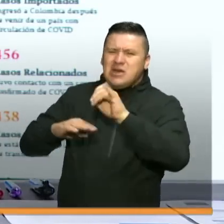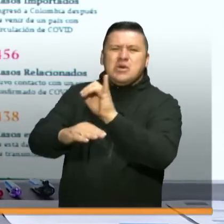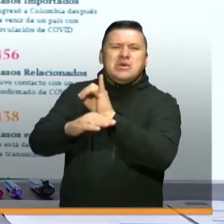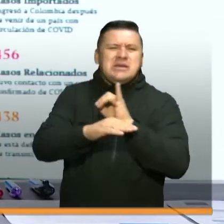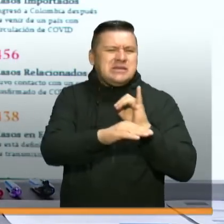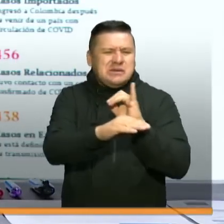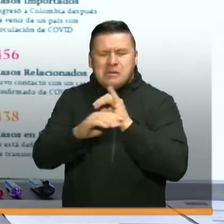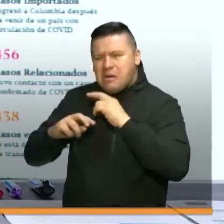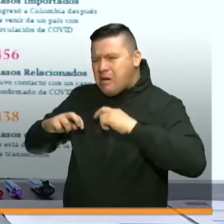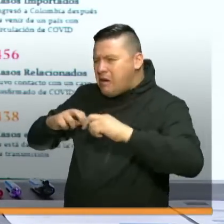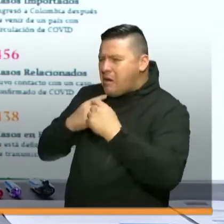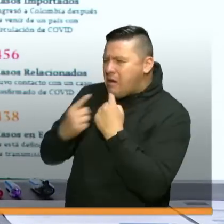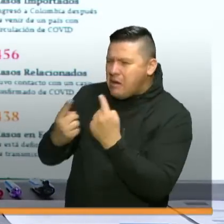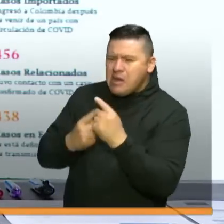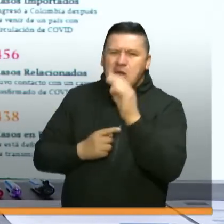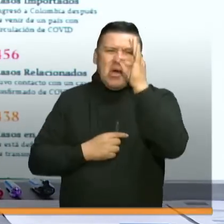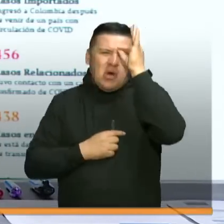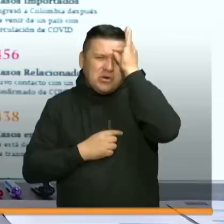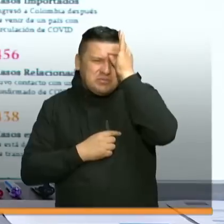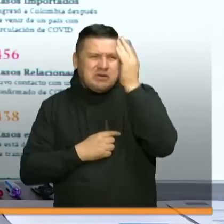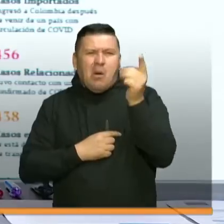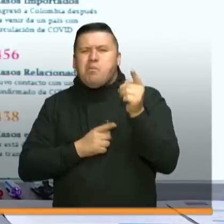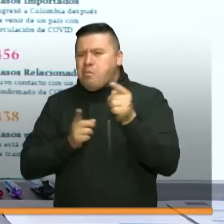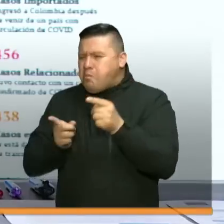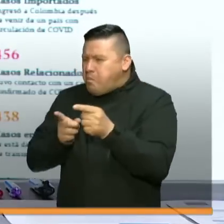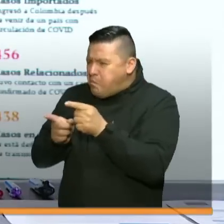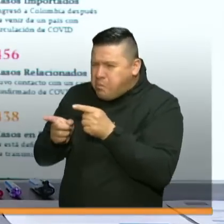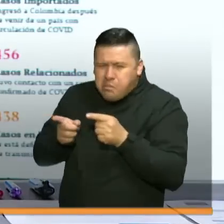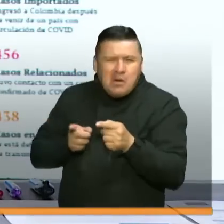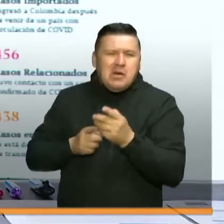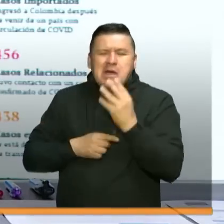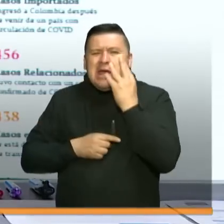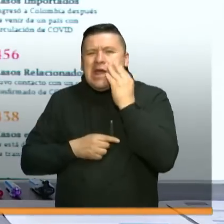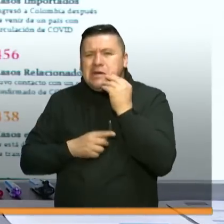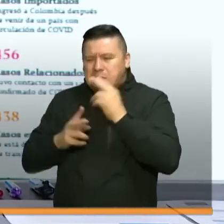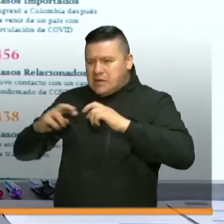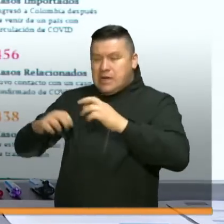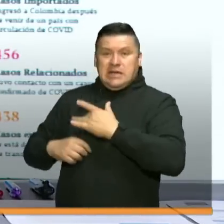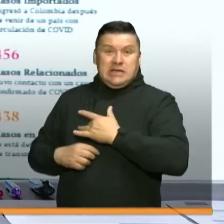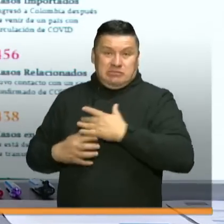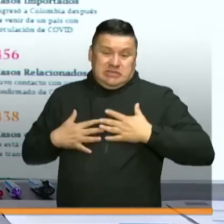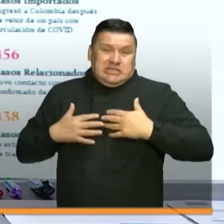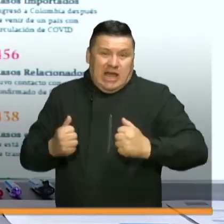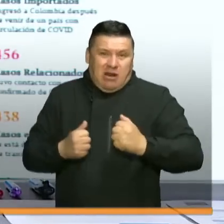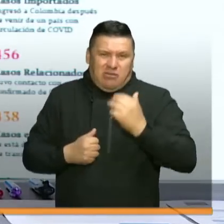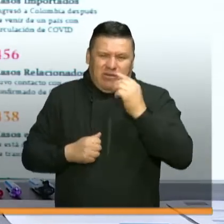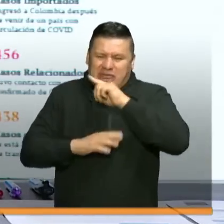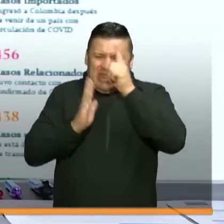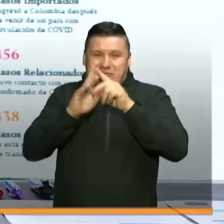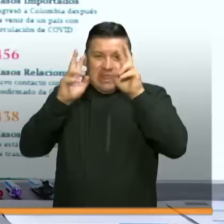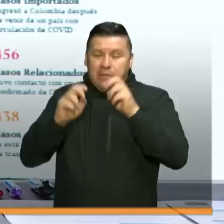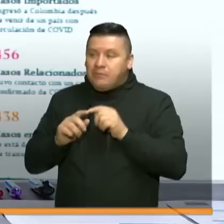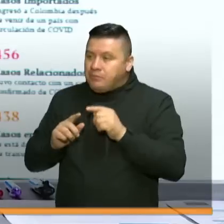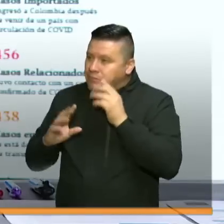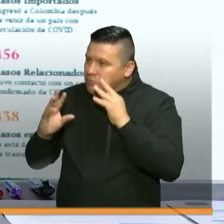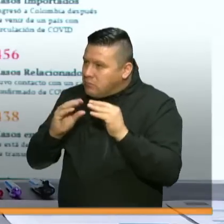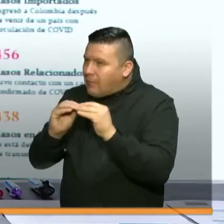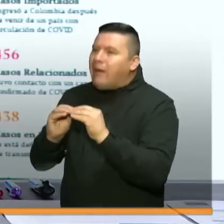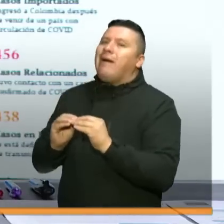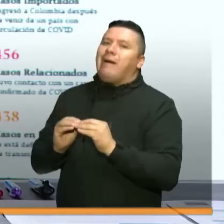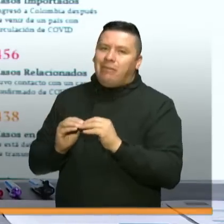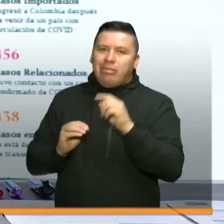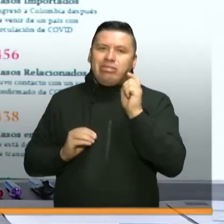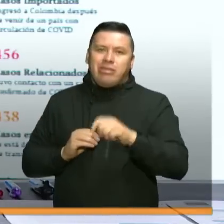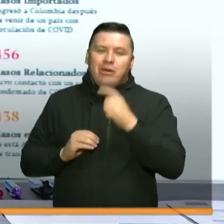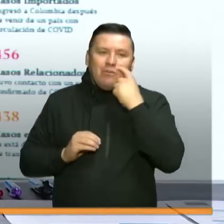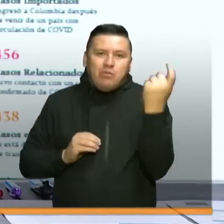hospitalarias, teníamos también algunos expertos en salud pública y todos coinciden en que hay que buscar